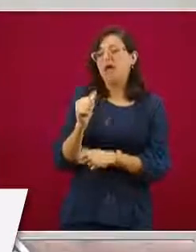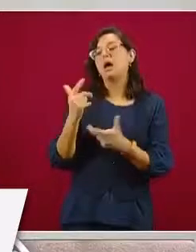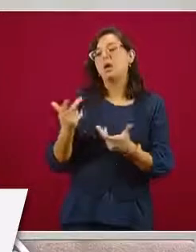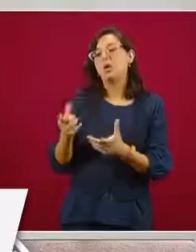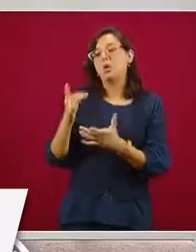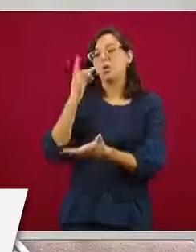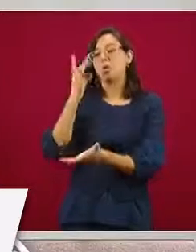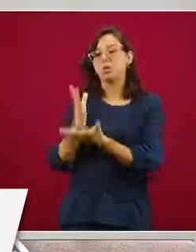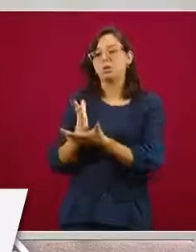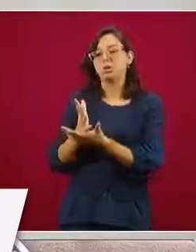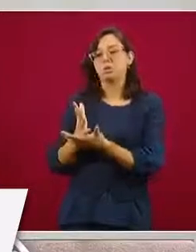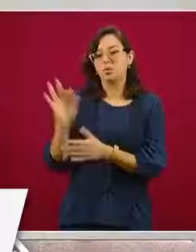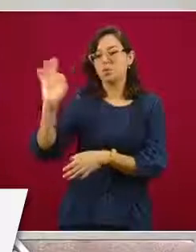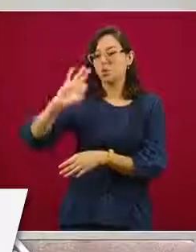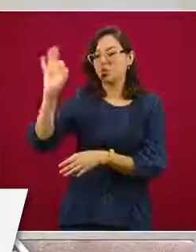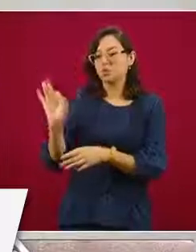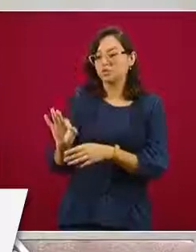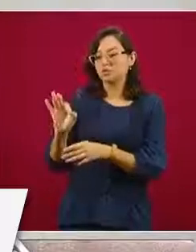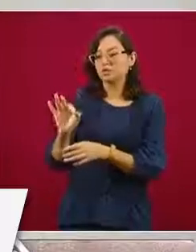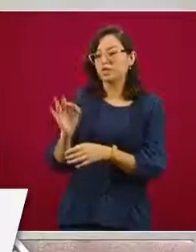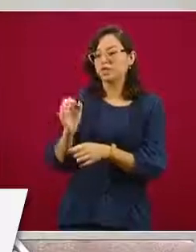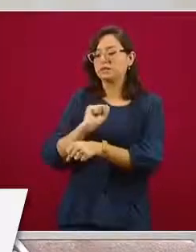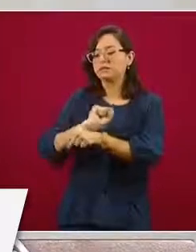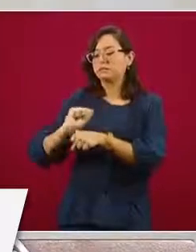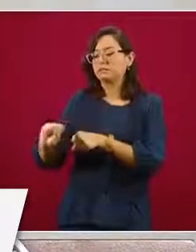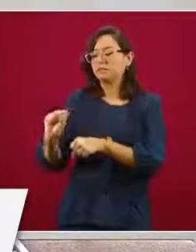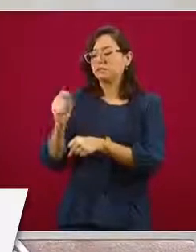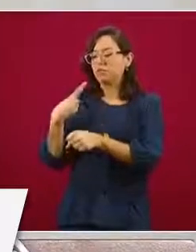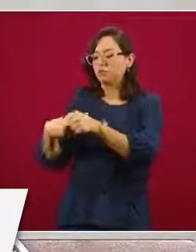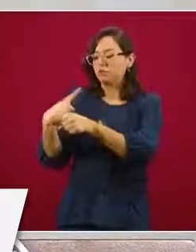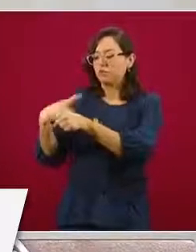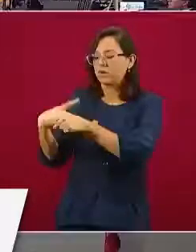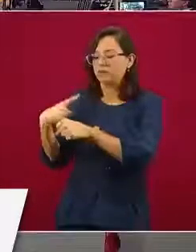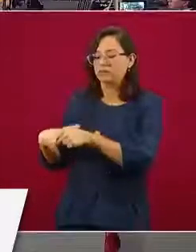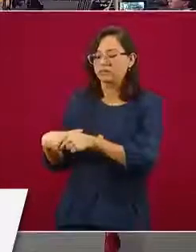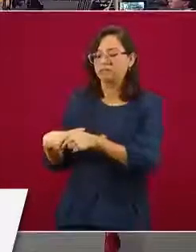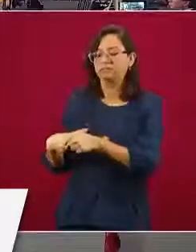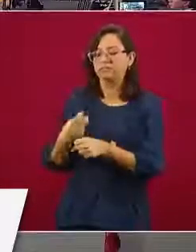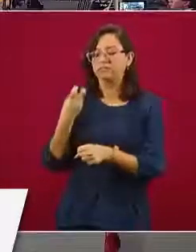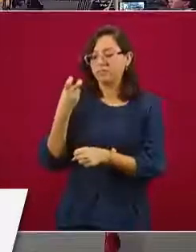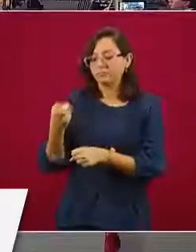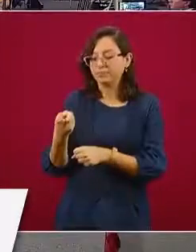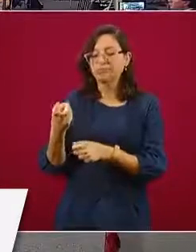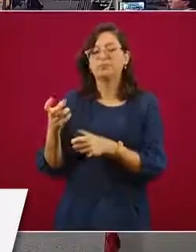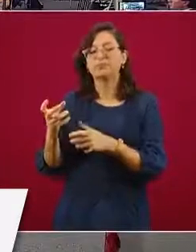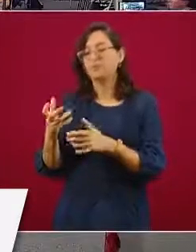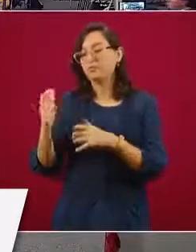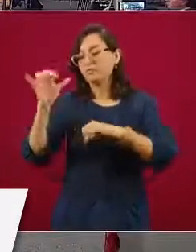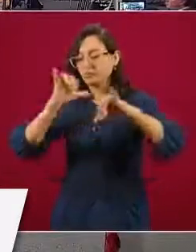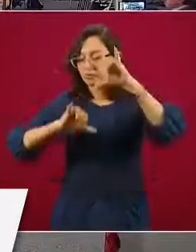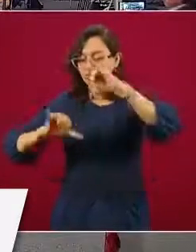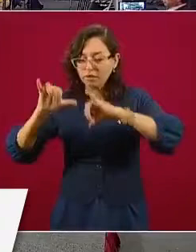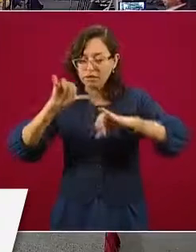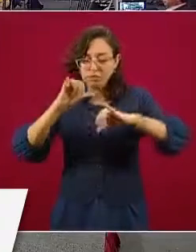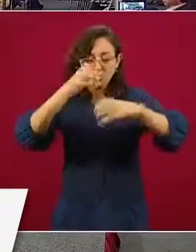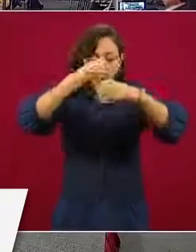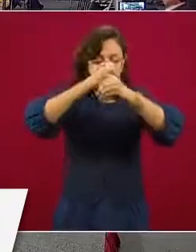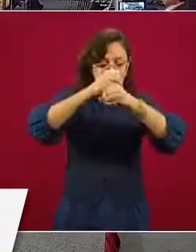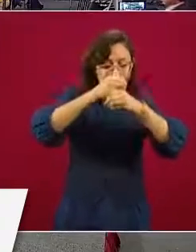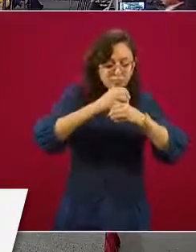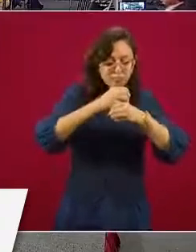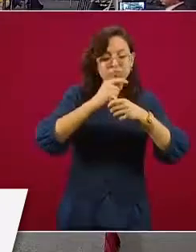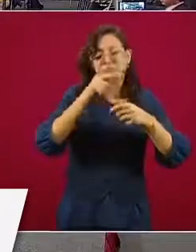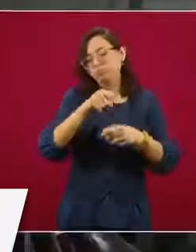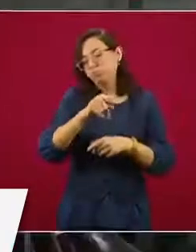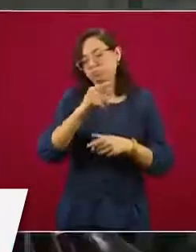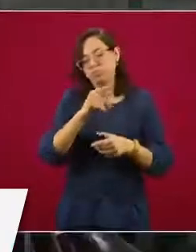muestras a quienes tienen casos leves. Estas muestras se mandan al laboratorio, se procesa con una